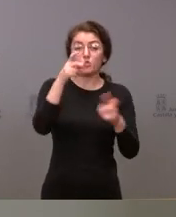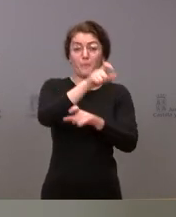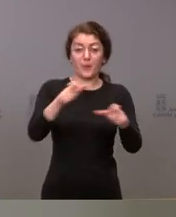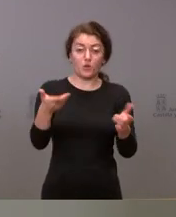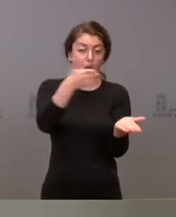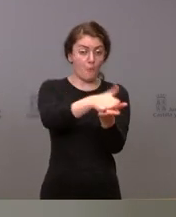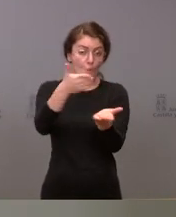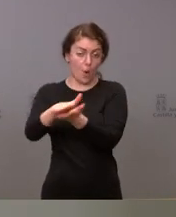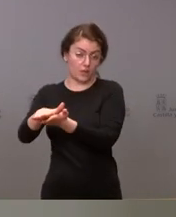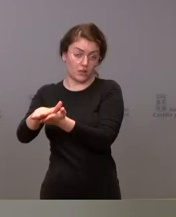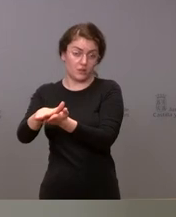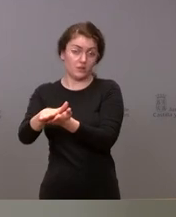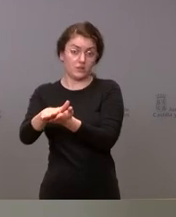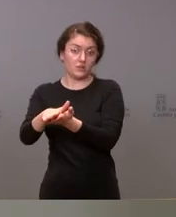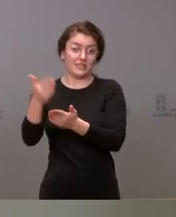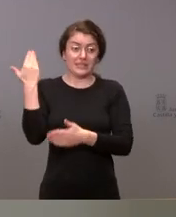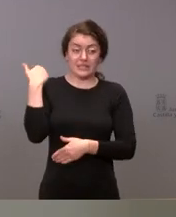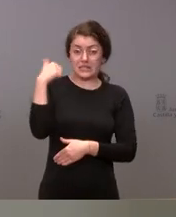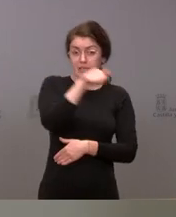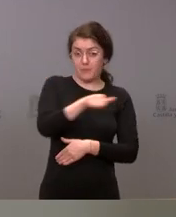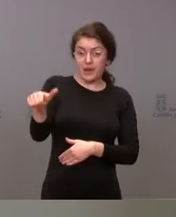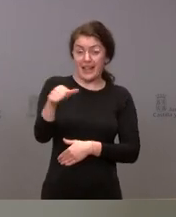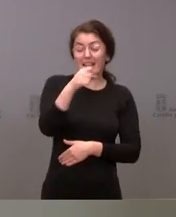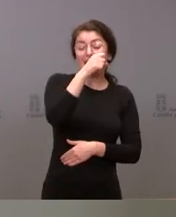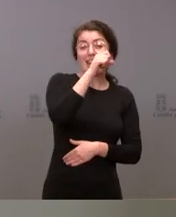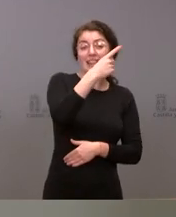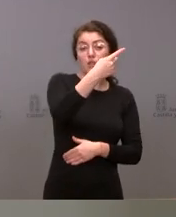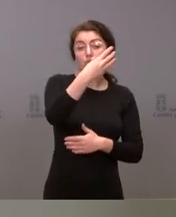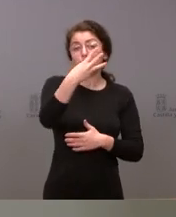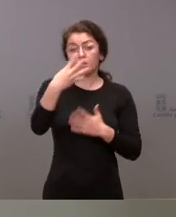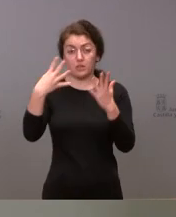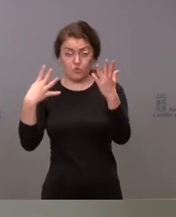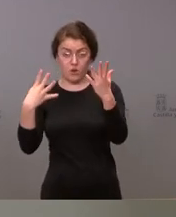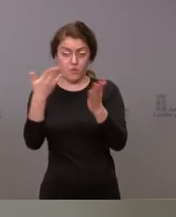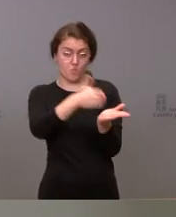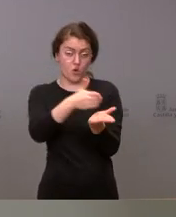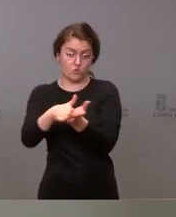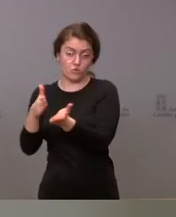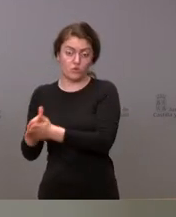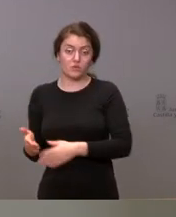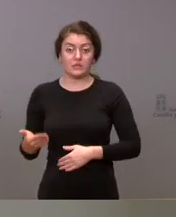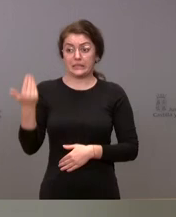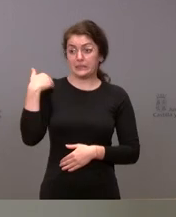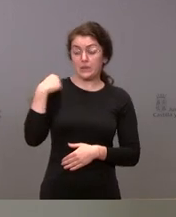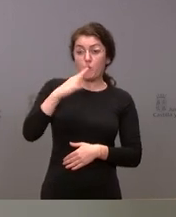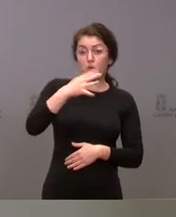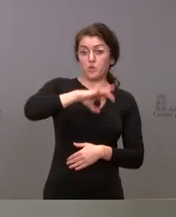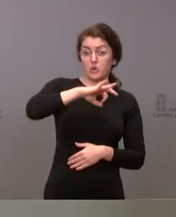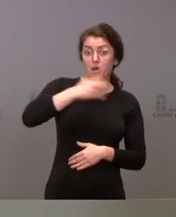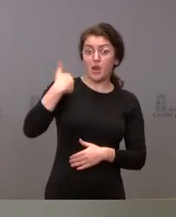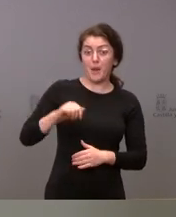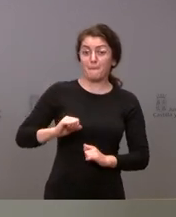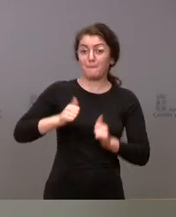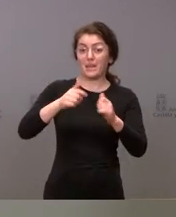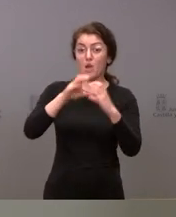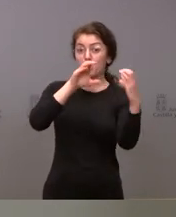mientras que el número acumulado en la última semana asciende a 139. Desde la puesta en marcha el pasado 4 de enero de las unidades móviles